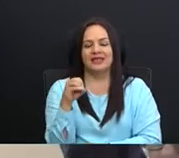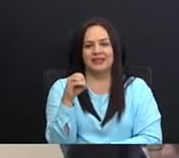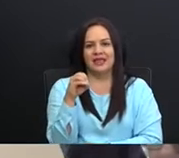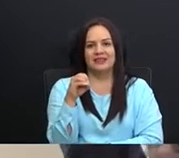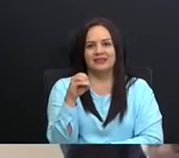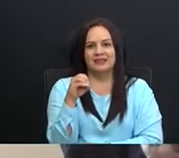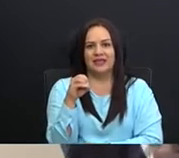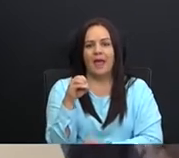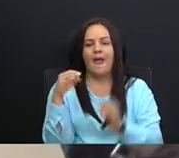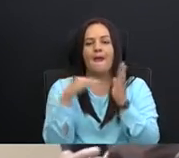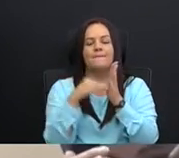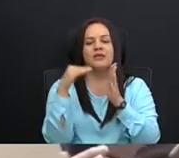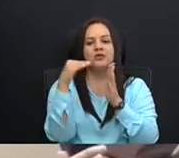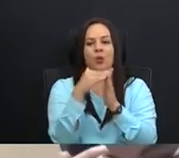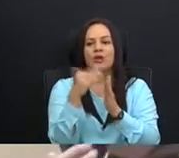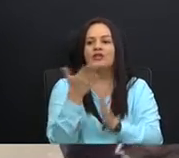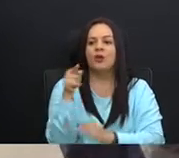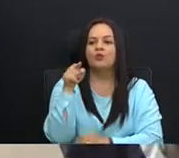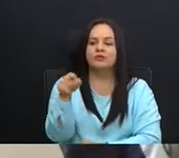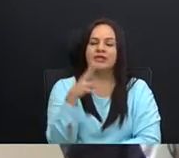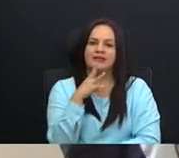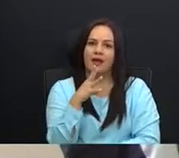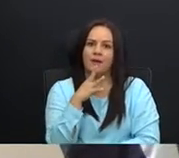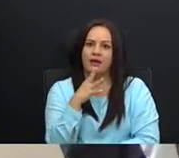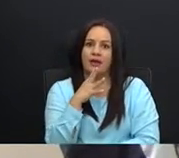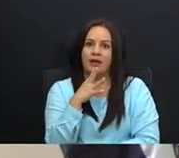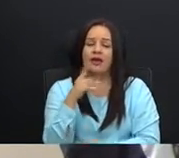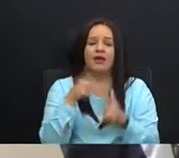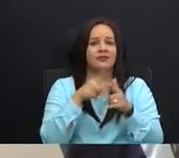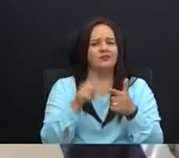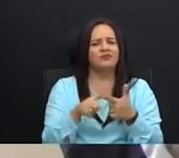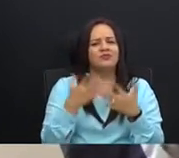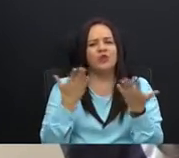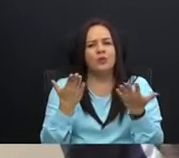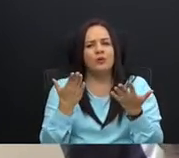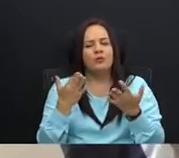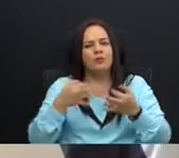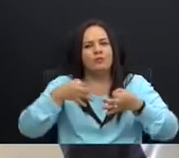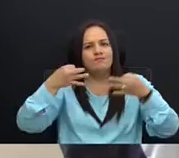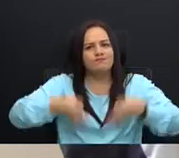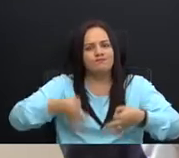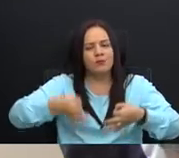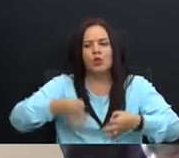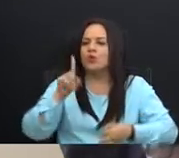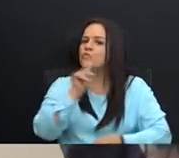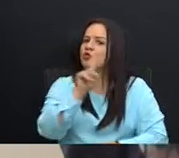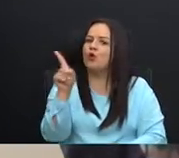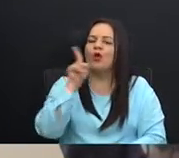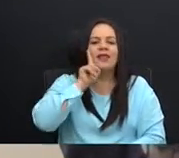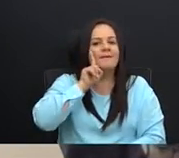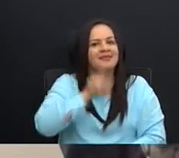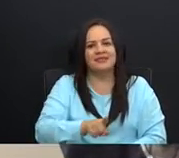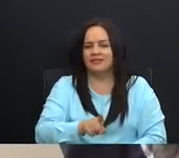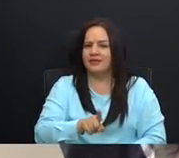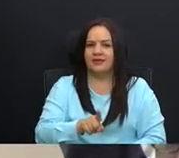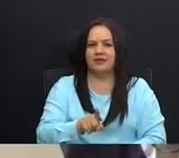los 70 millones, a que usted está haciendo referencia, entonces, en, lo concreto, no le mentí, como dice usted,